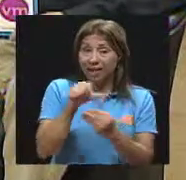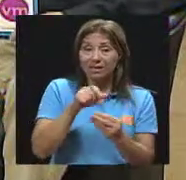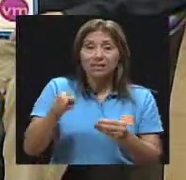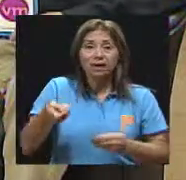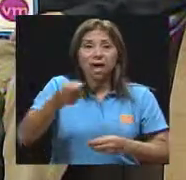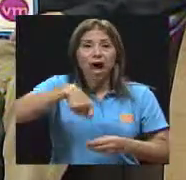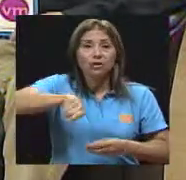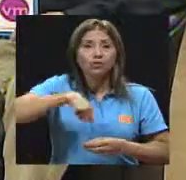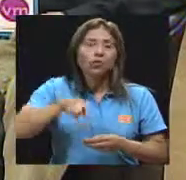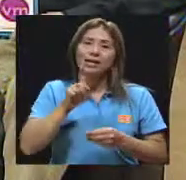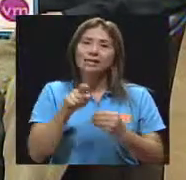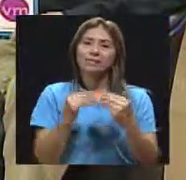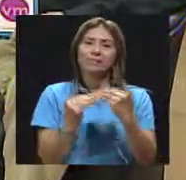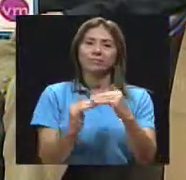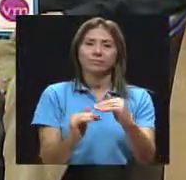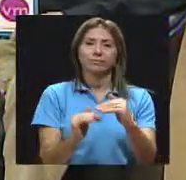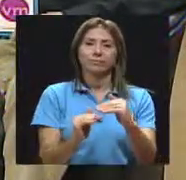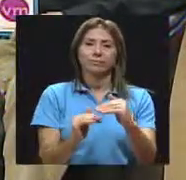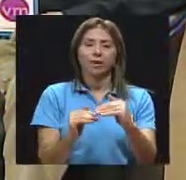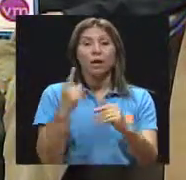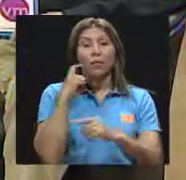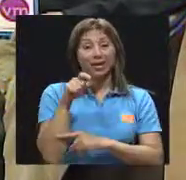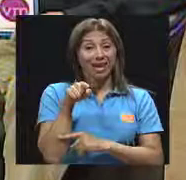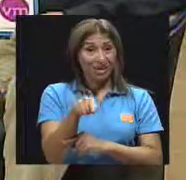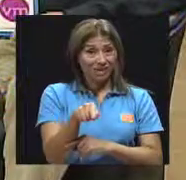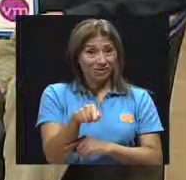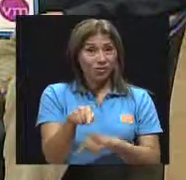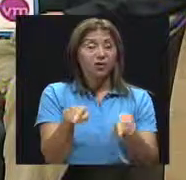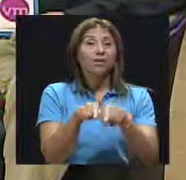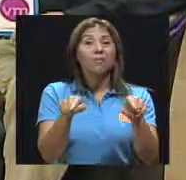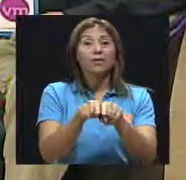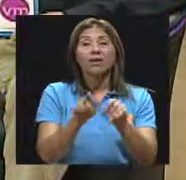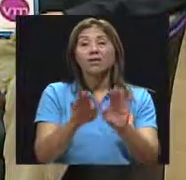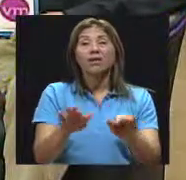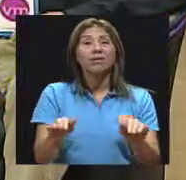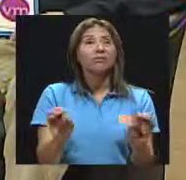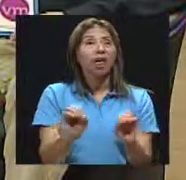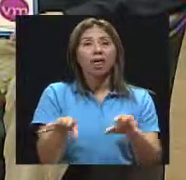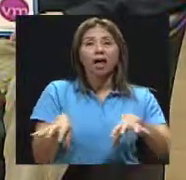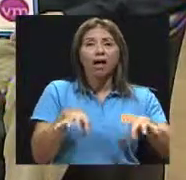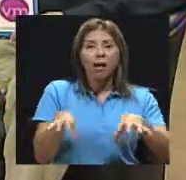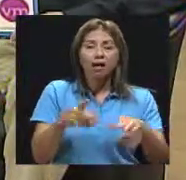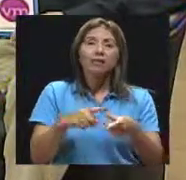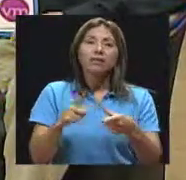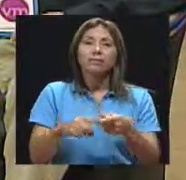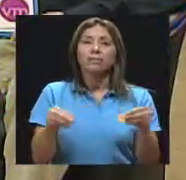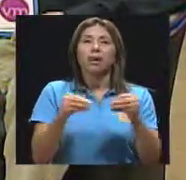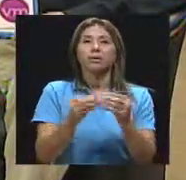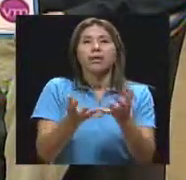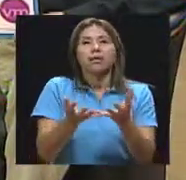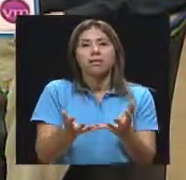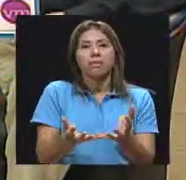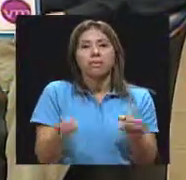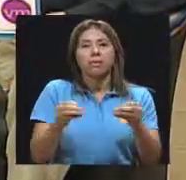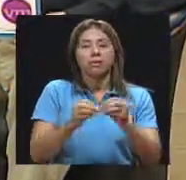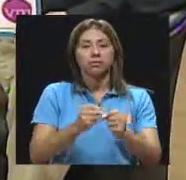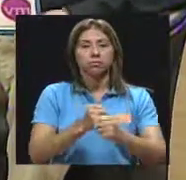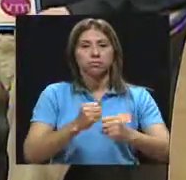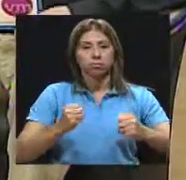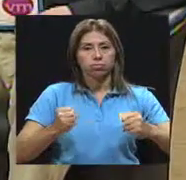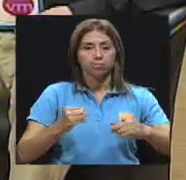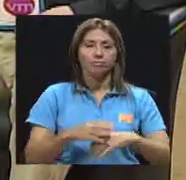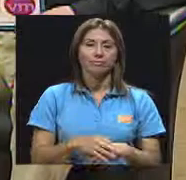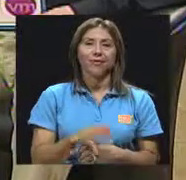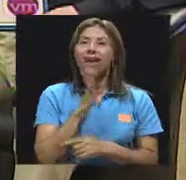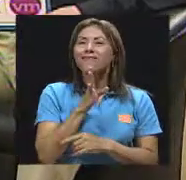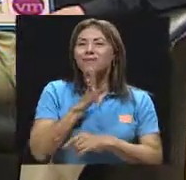junto con el sedentarismo, a hacer que los niños cada vez tengan más sobrepeso y obesidad. Hablemos de esta lonchera, ¿verdad? Porque a veces es